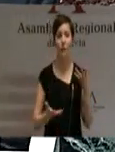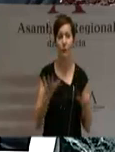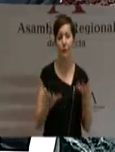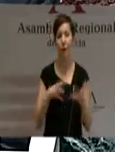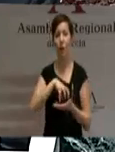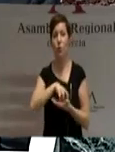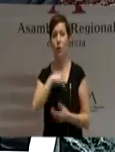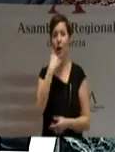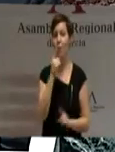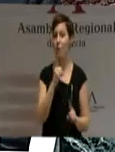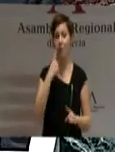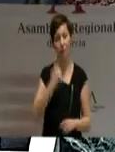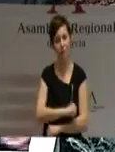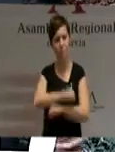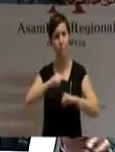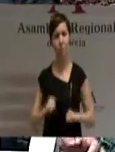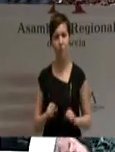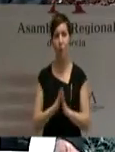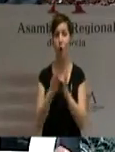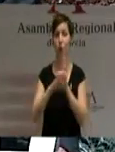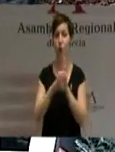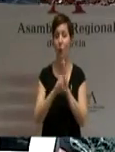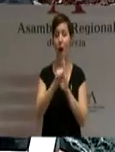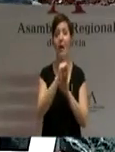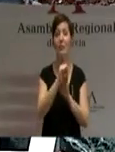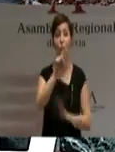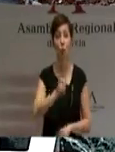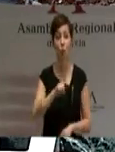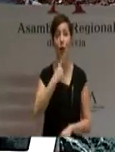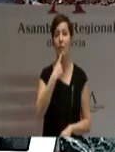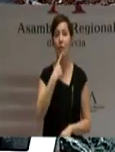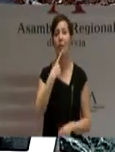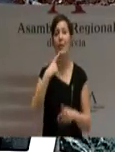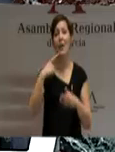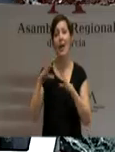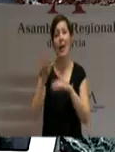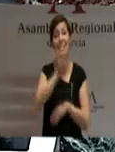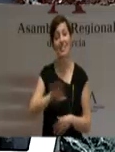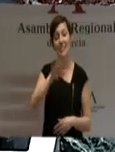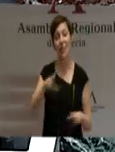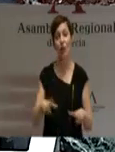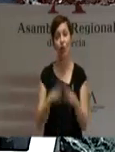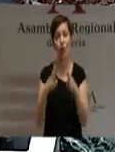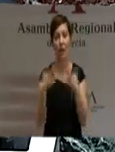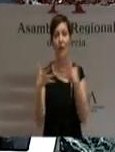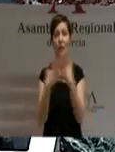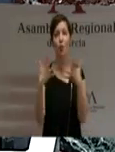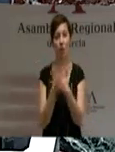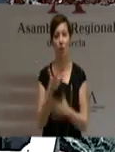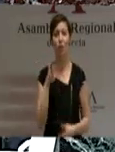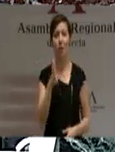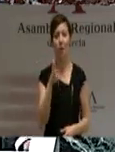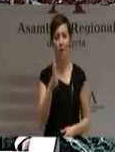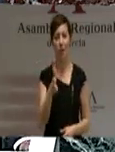sino como preceptúa nuestra Constitución en su artículo 1, un Estado social y democrático de derecho, cuyos valores